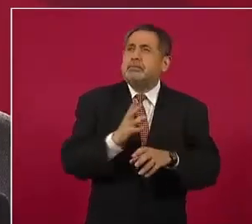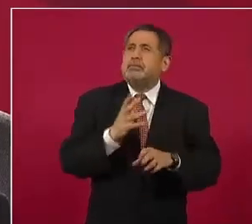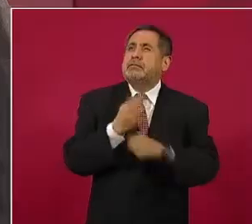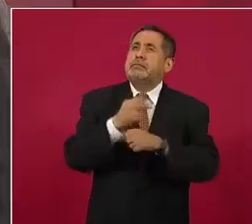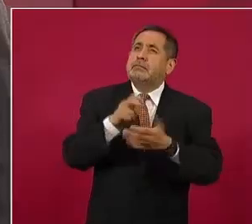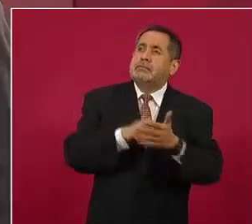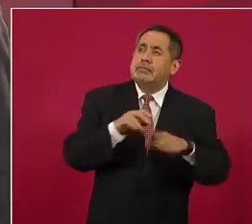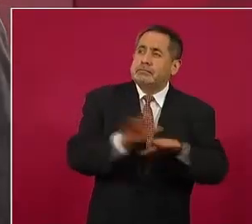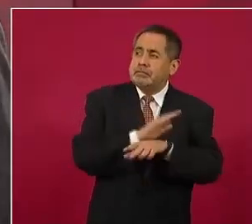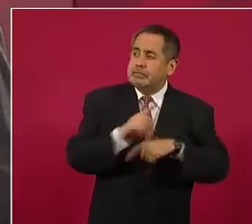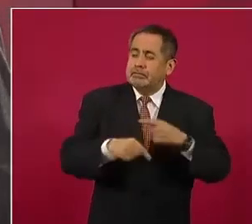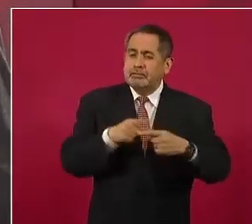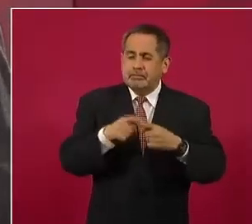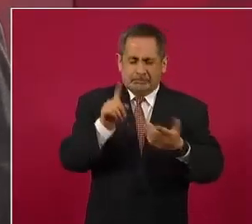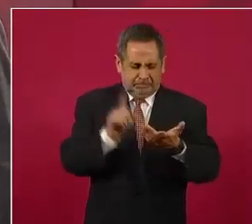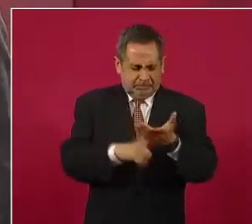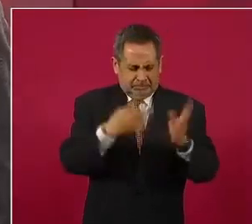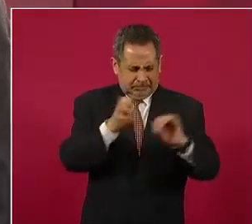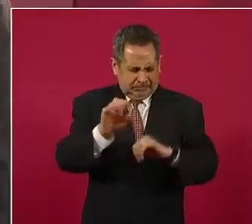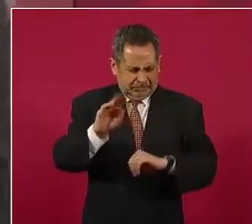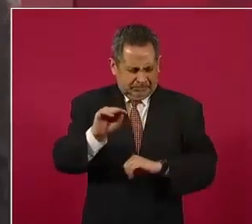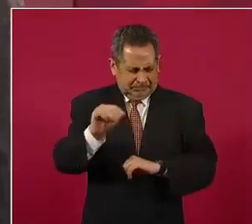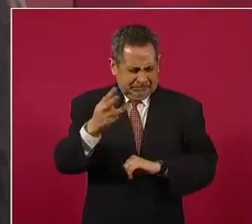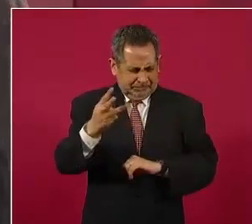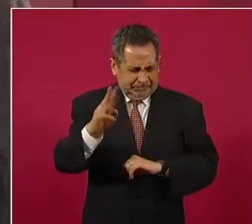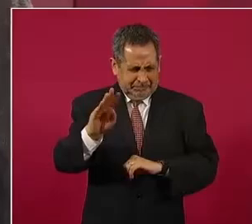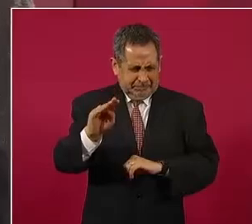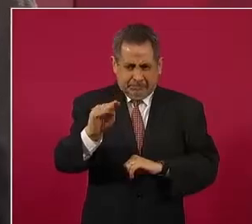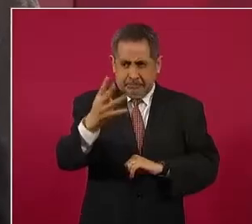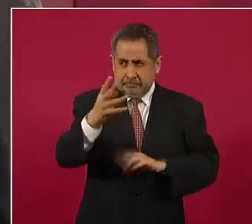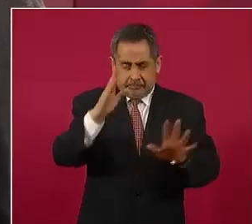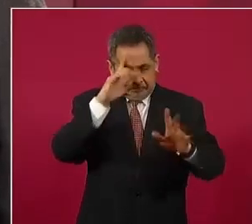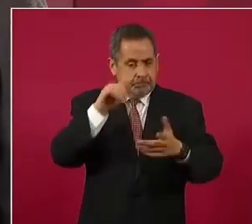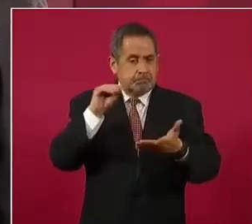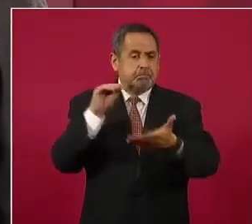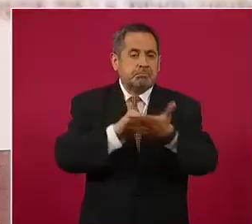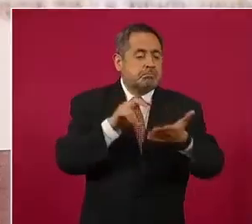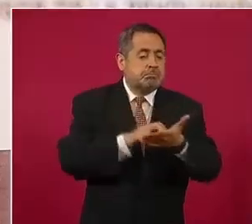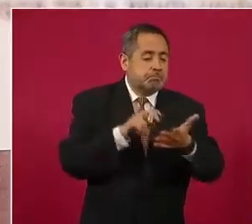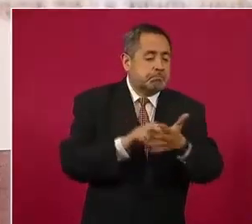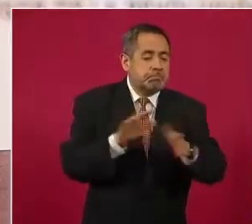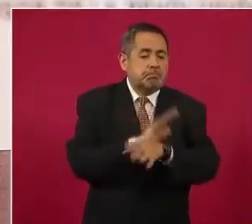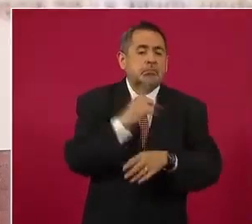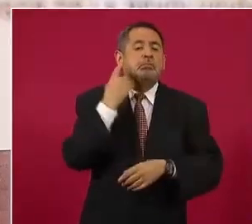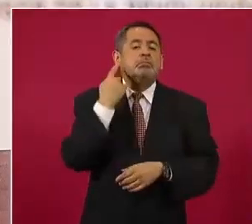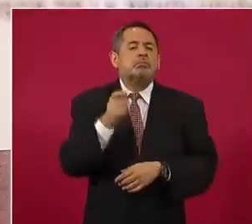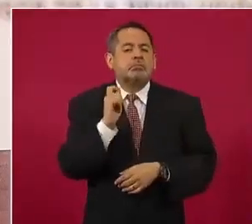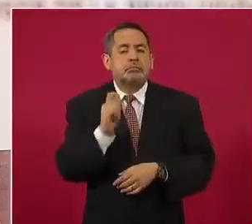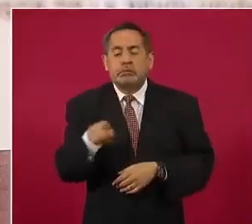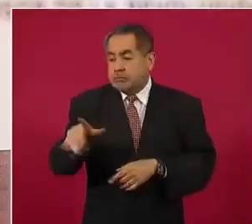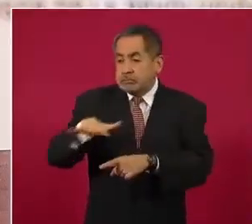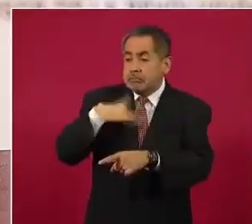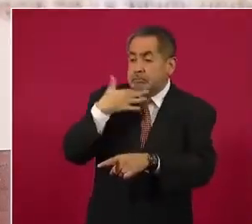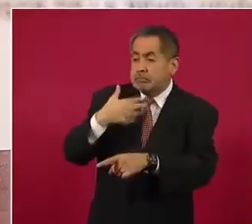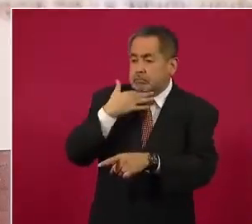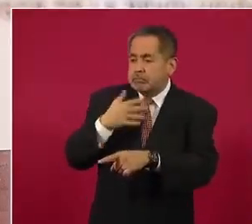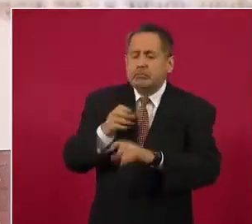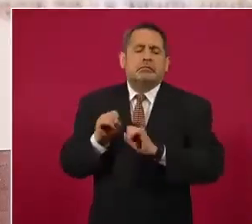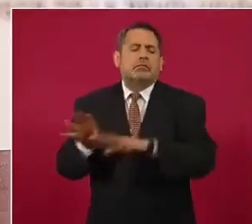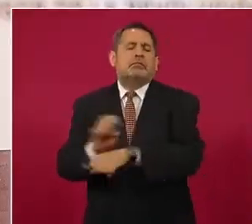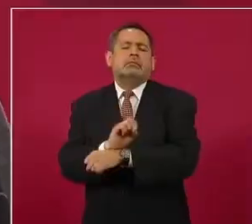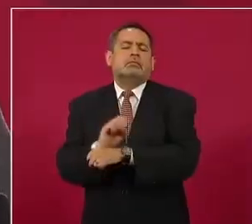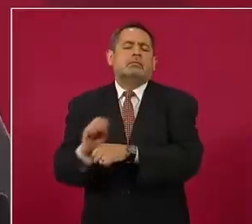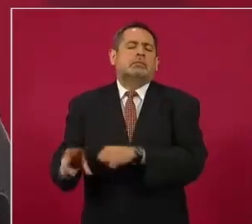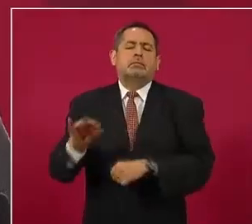o 1994 para que la corrupción no se considerara